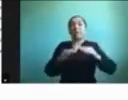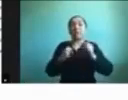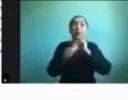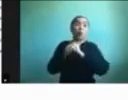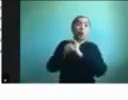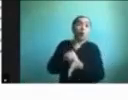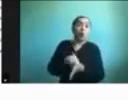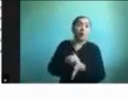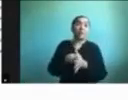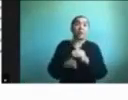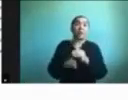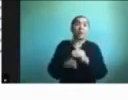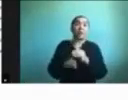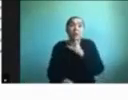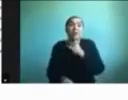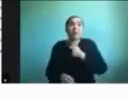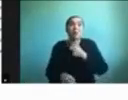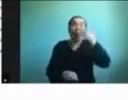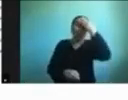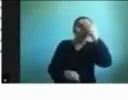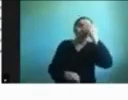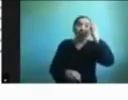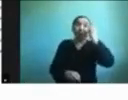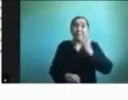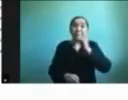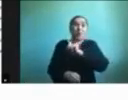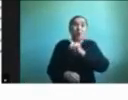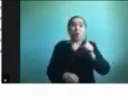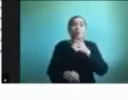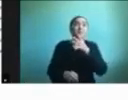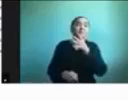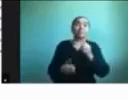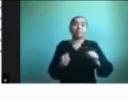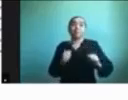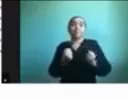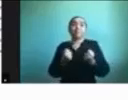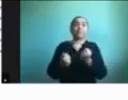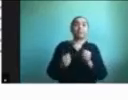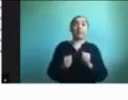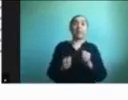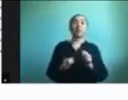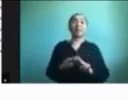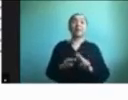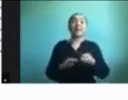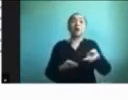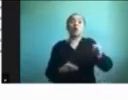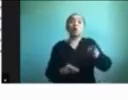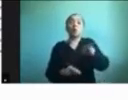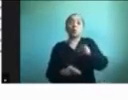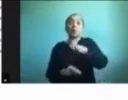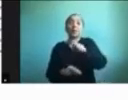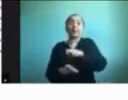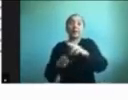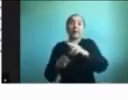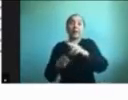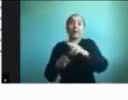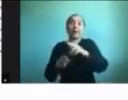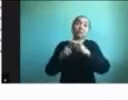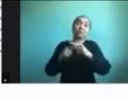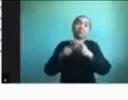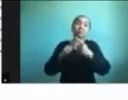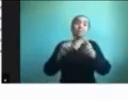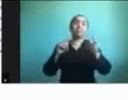podemos enfermar o no, y eso hace un poco que nuestra rutina se desarme, nos sintamos más